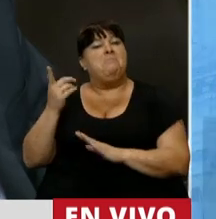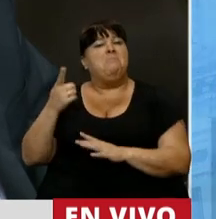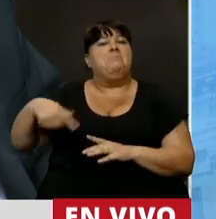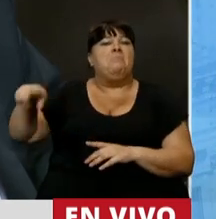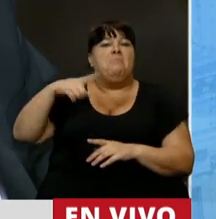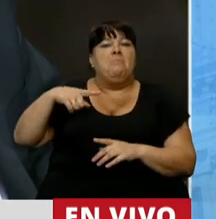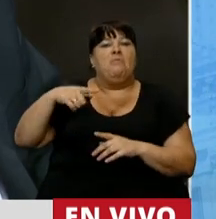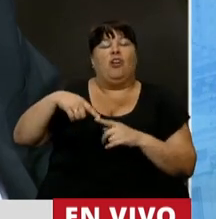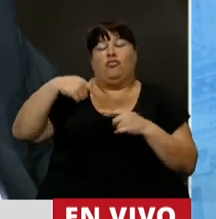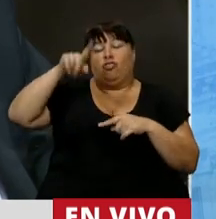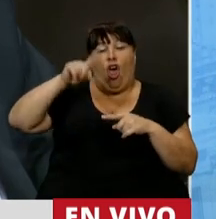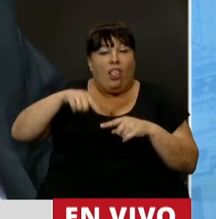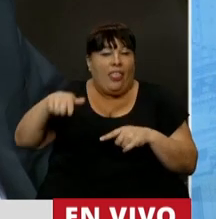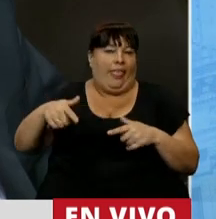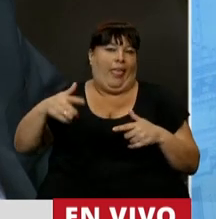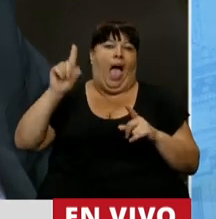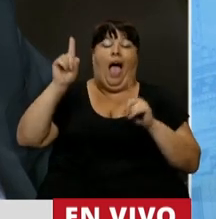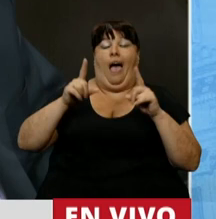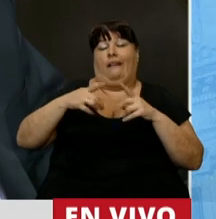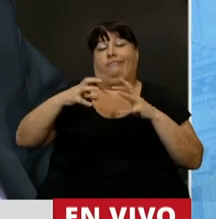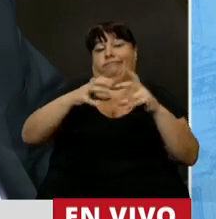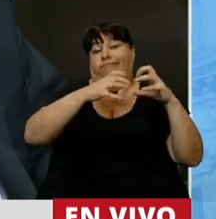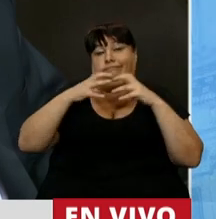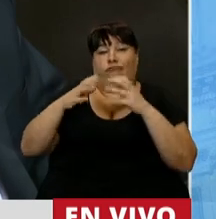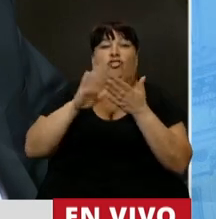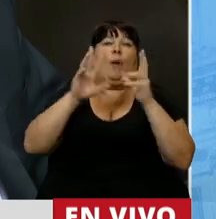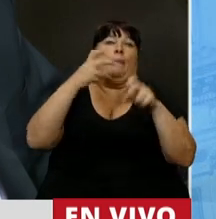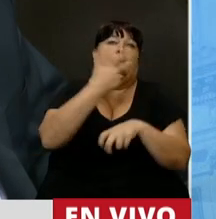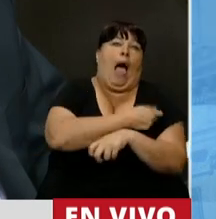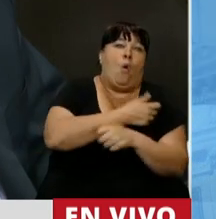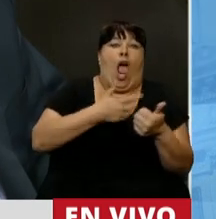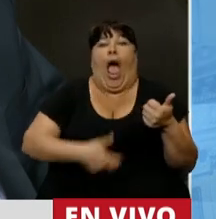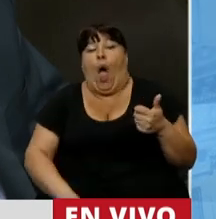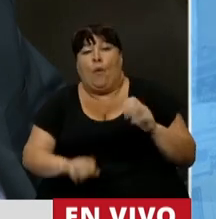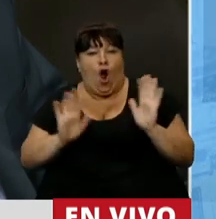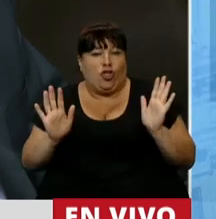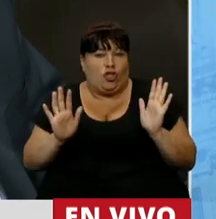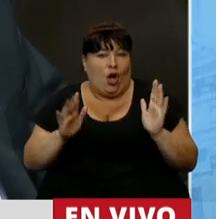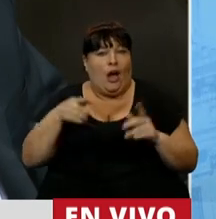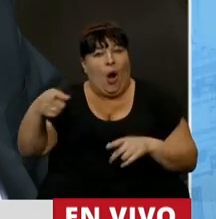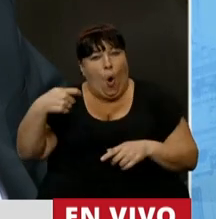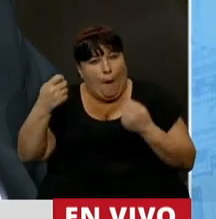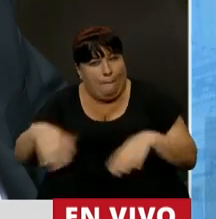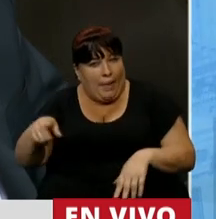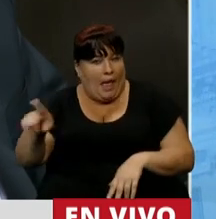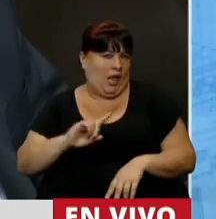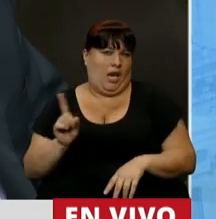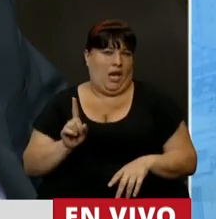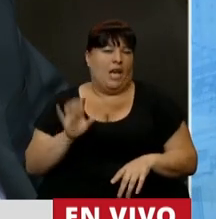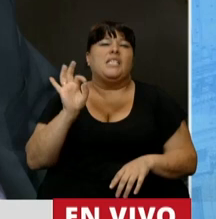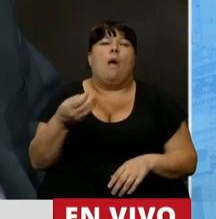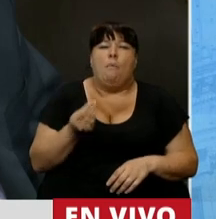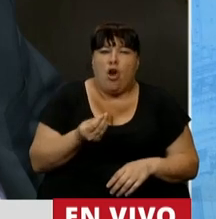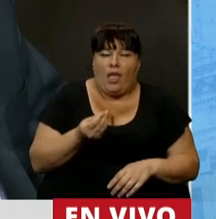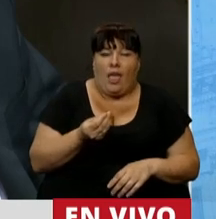los perdidosos de la jornada gloriosa de vacunación y aborto sean los jubilados. ¿Saben por qué?